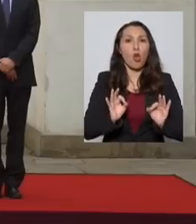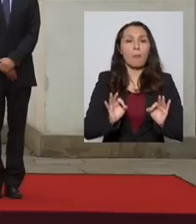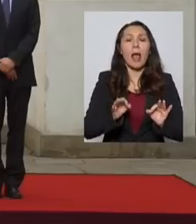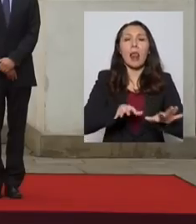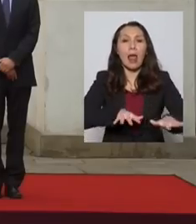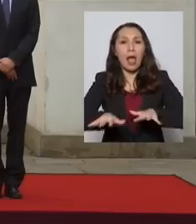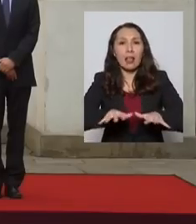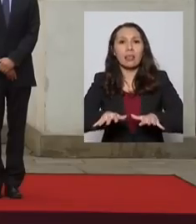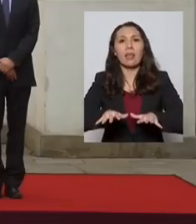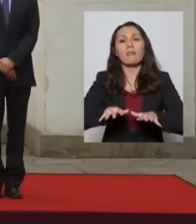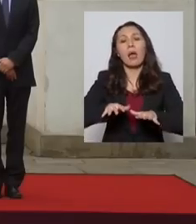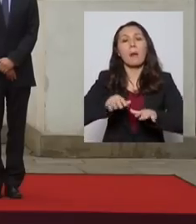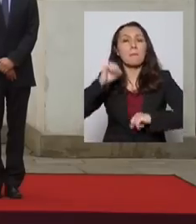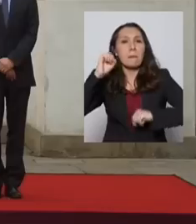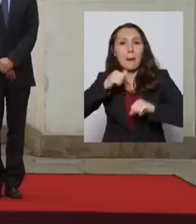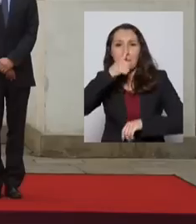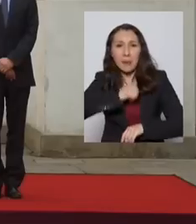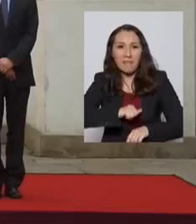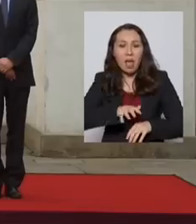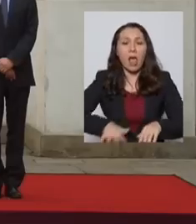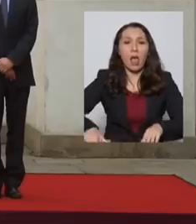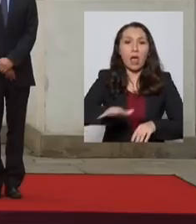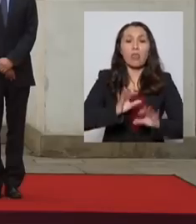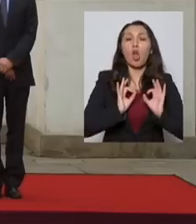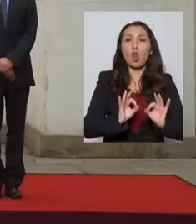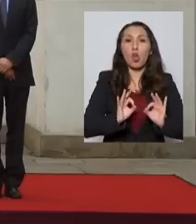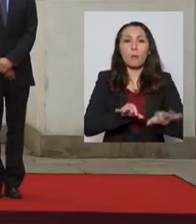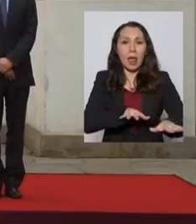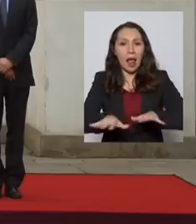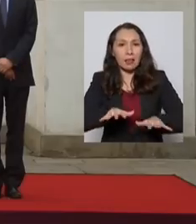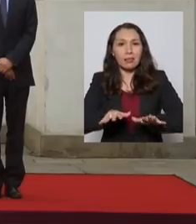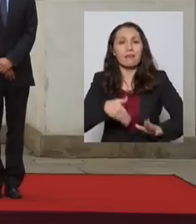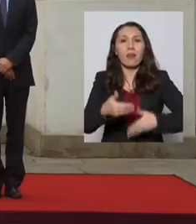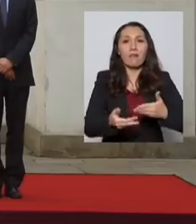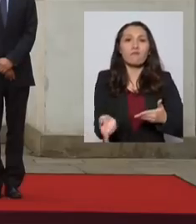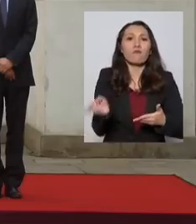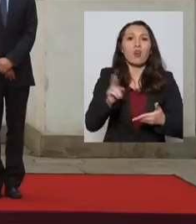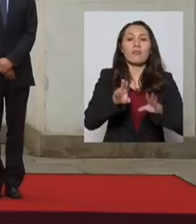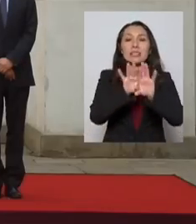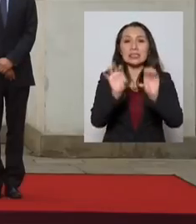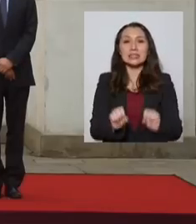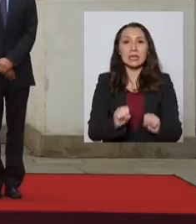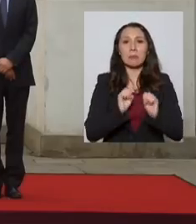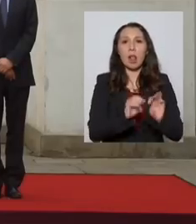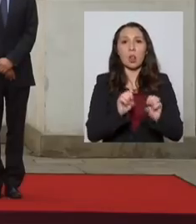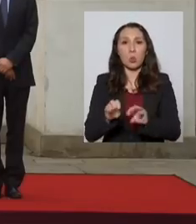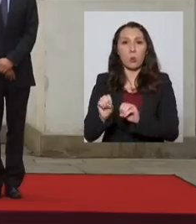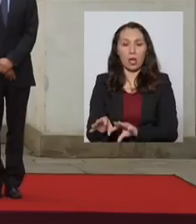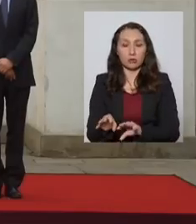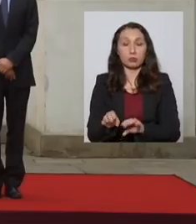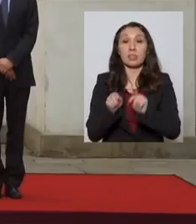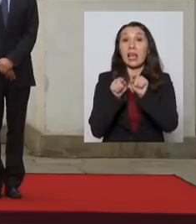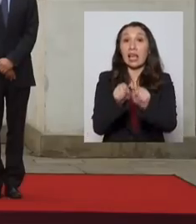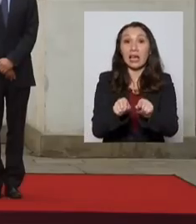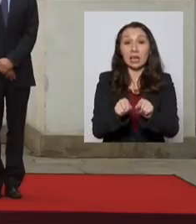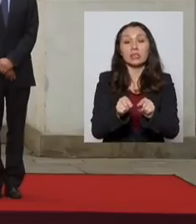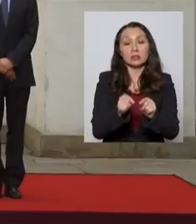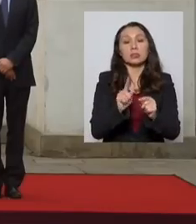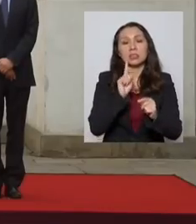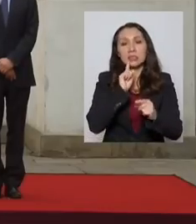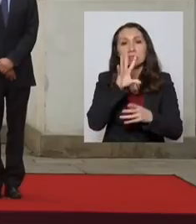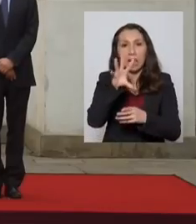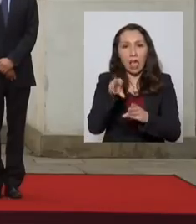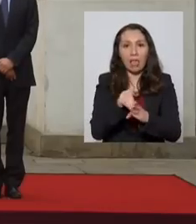actividad del sector privado, que se normalice la actividad del sistema educacional. Eso es parte